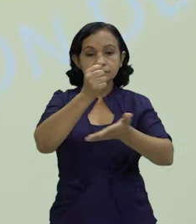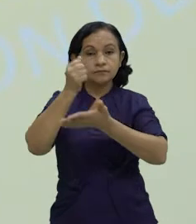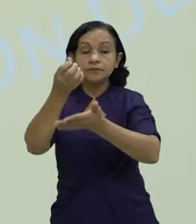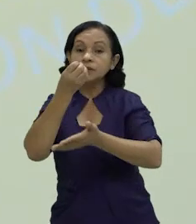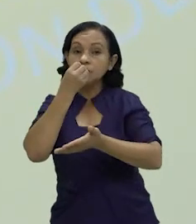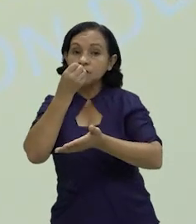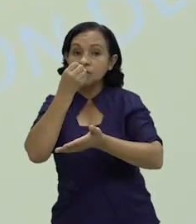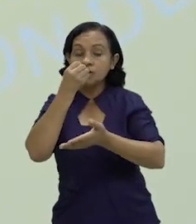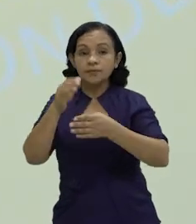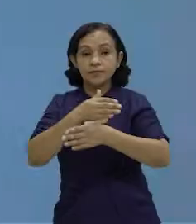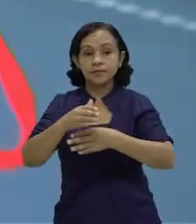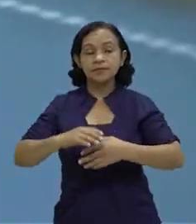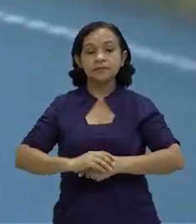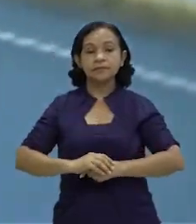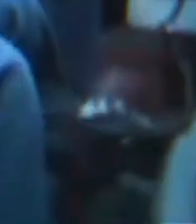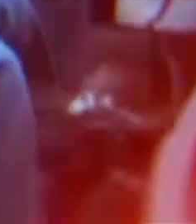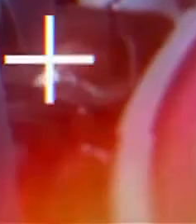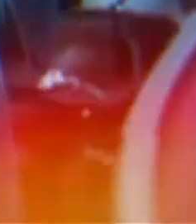alimenticios.